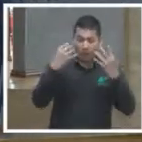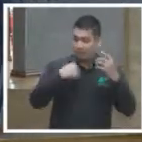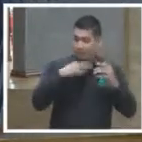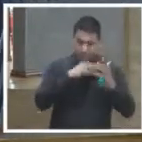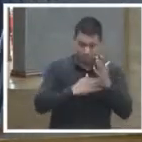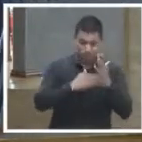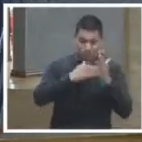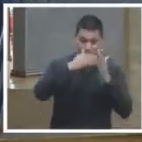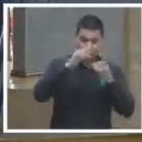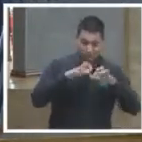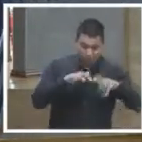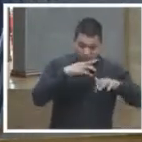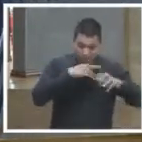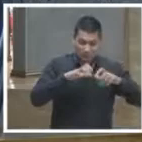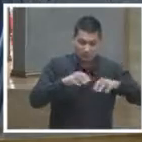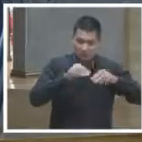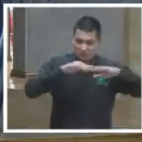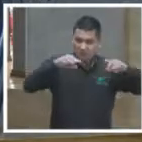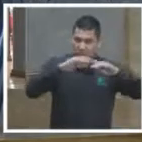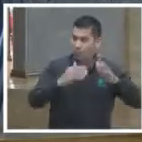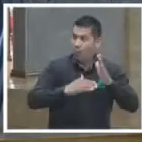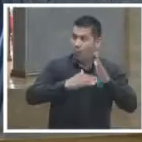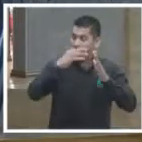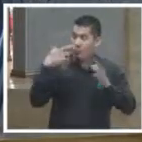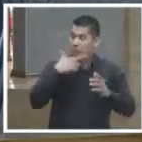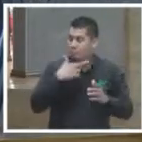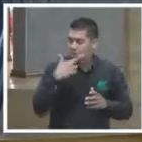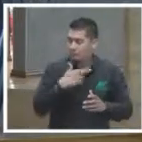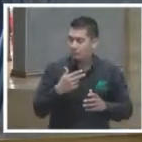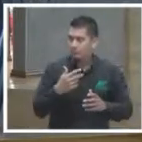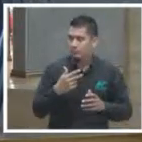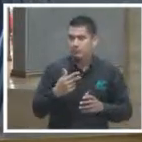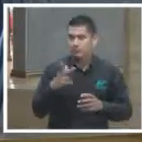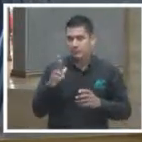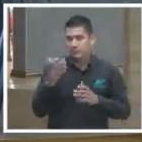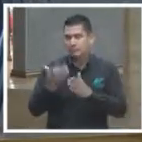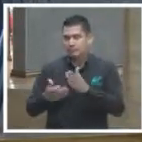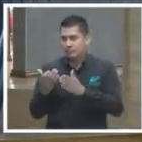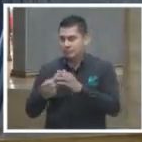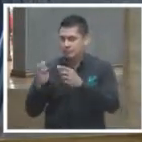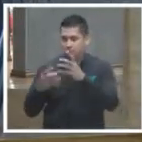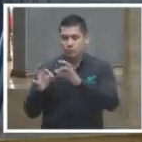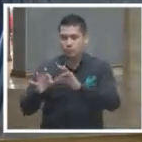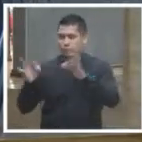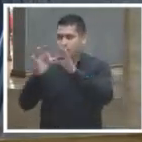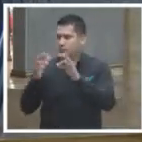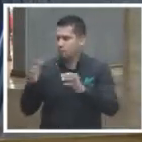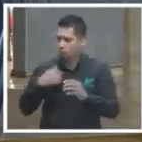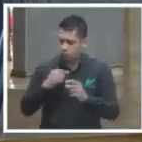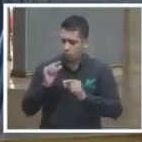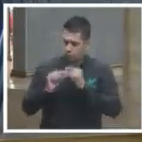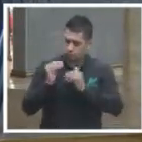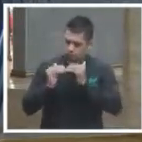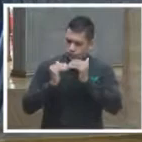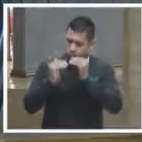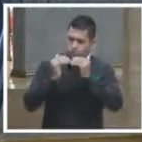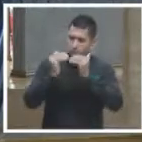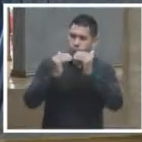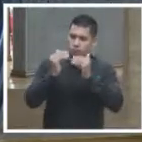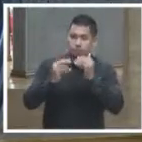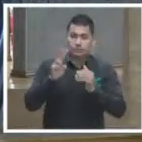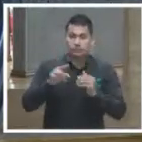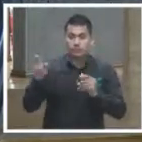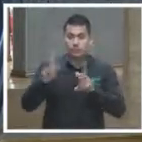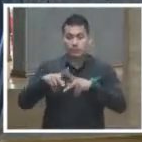automáticamente al día siguiente pero me queda un rezago importante y ahí voy creciendo y estuvo a punto de ser el